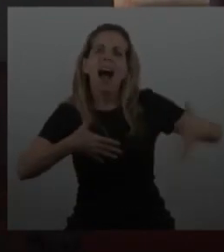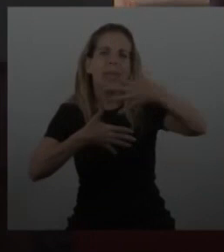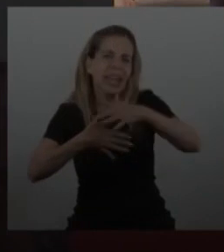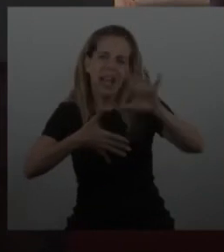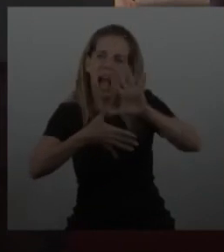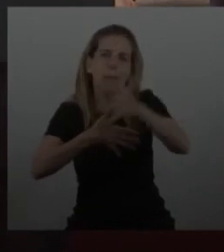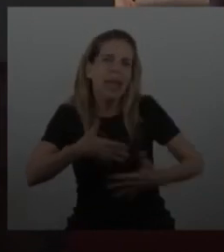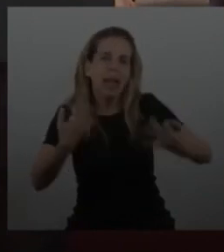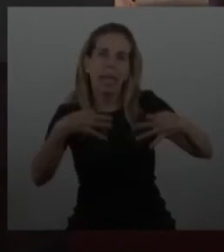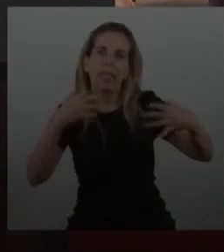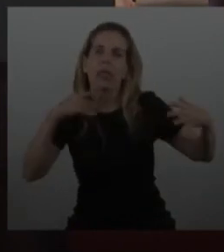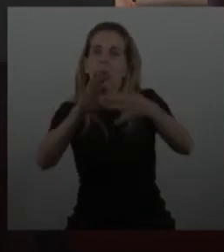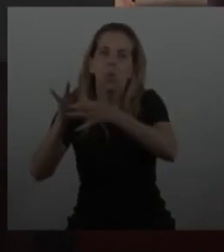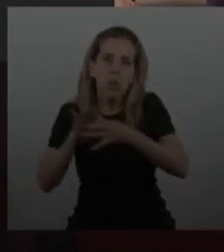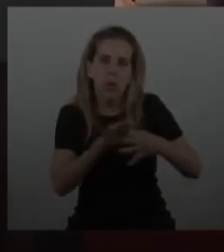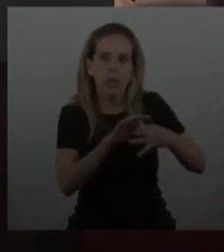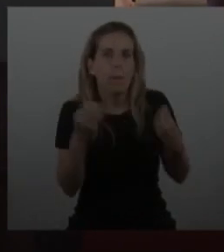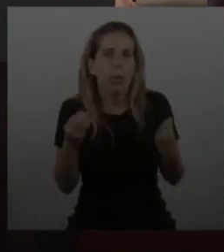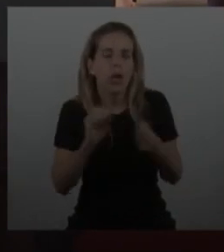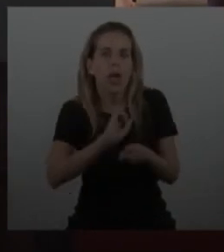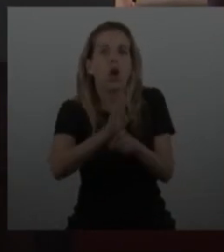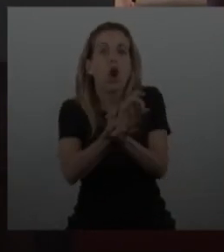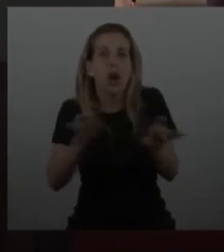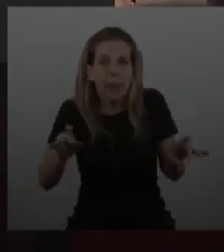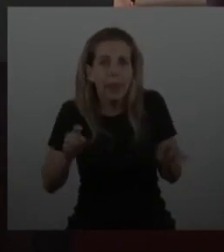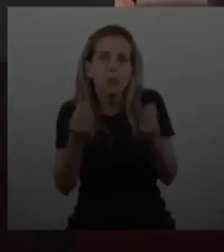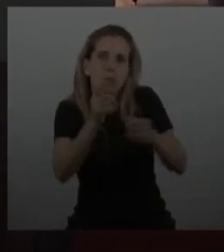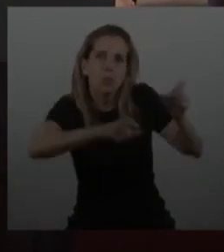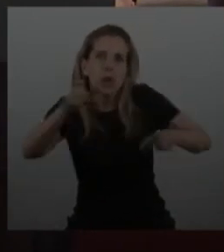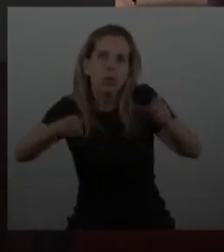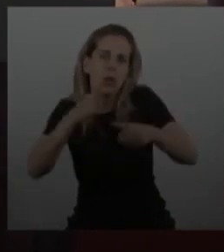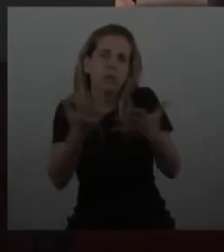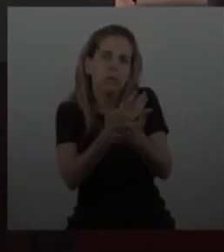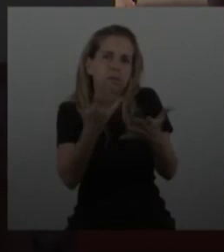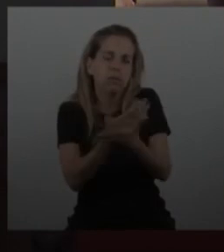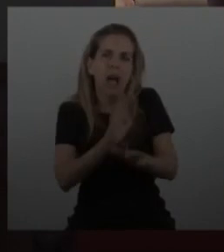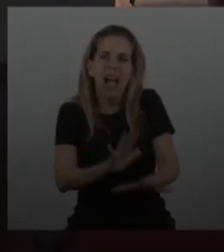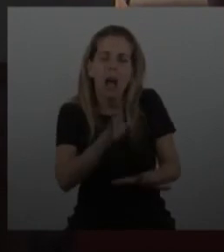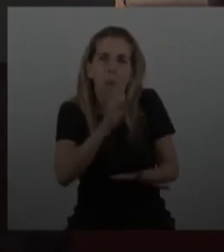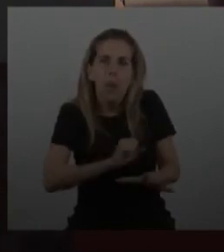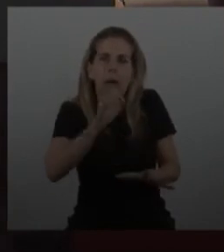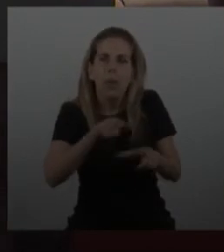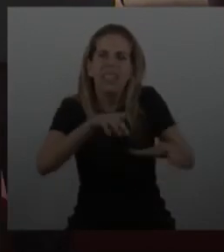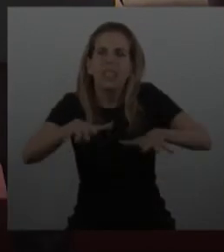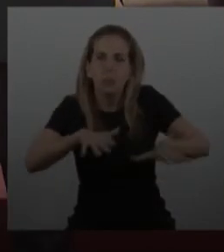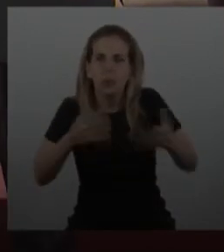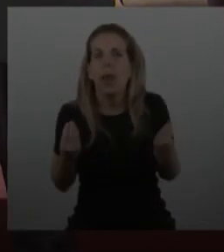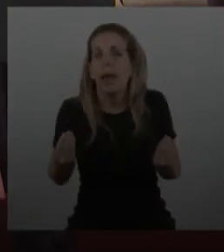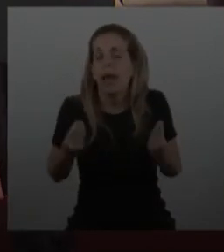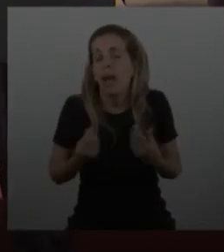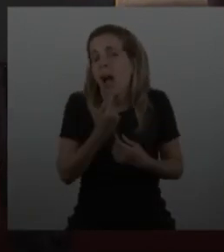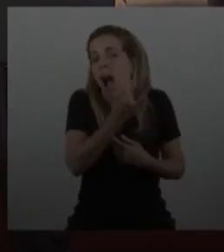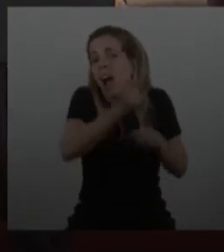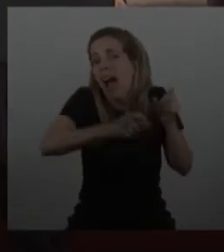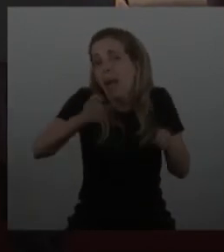nos toca vivir. Porque la pandemia nos ha sometido a lo que nos ha sometido. A que cada uno a su